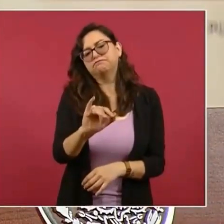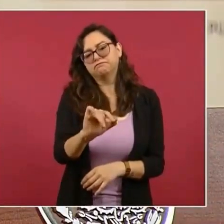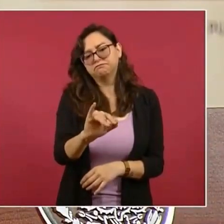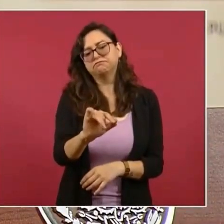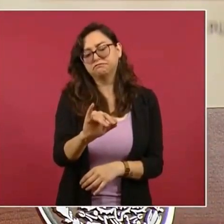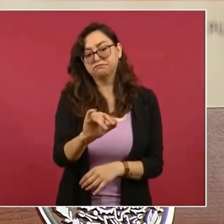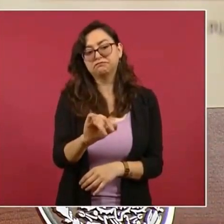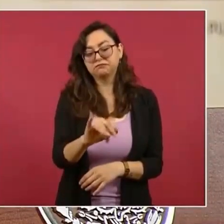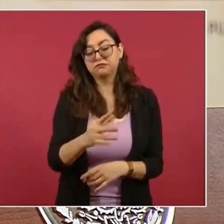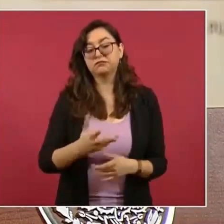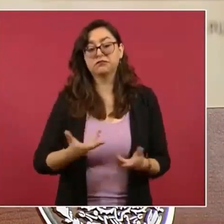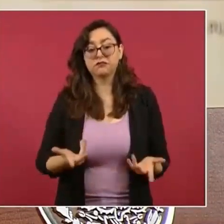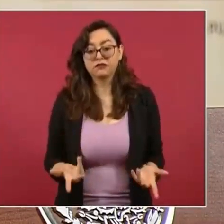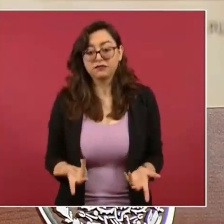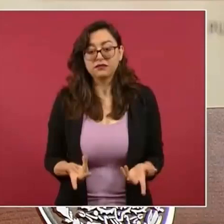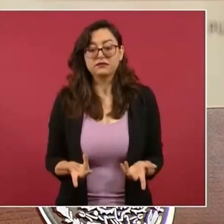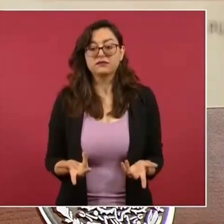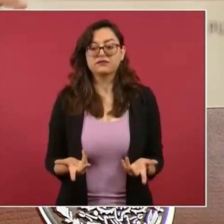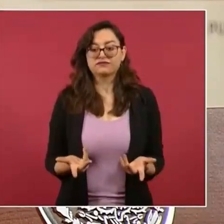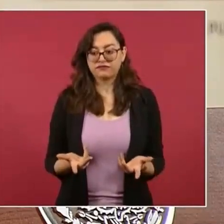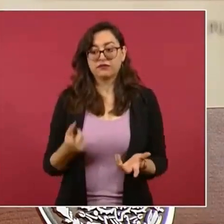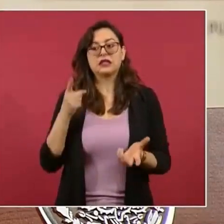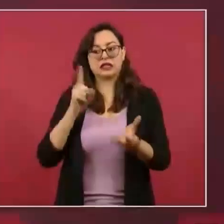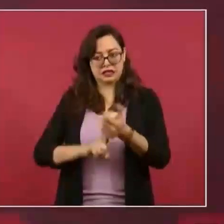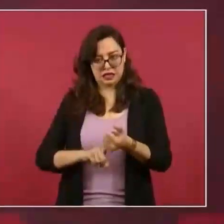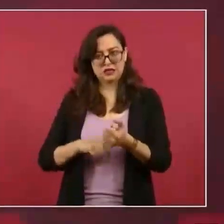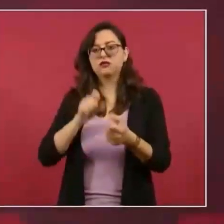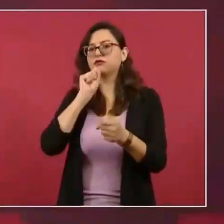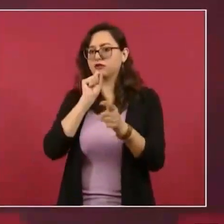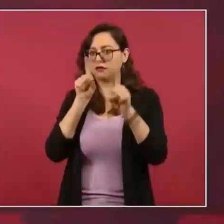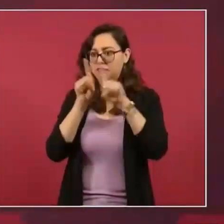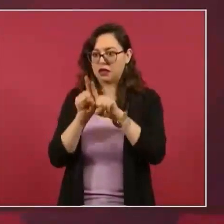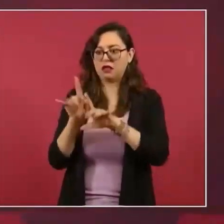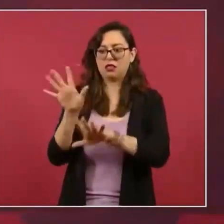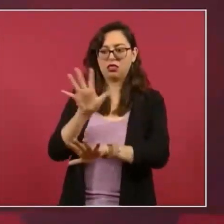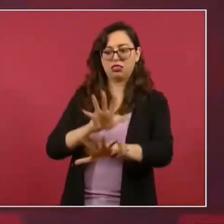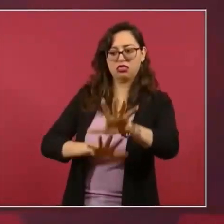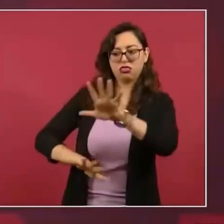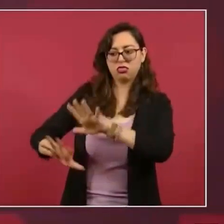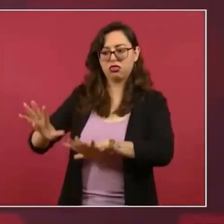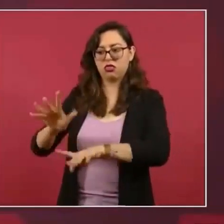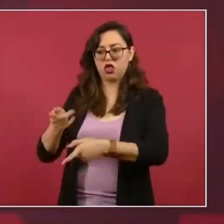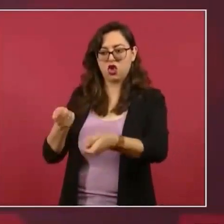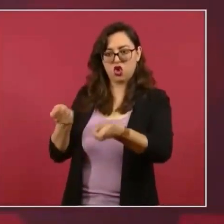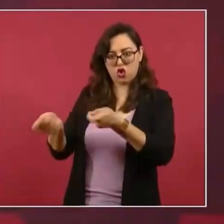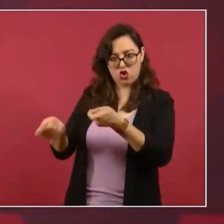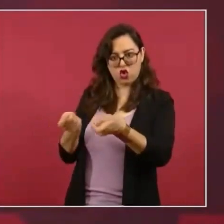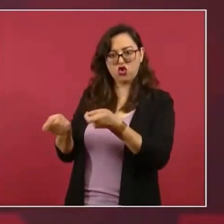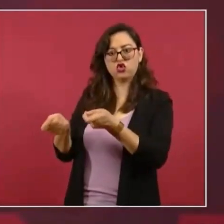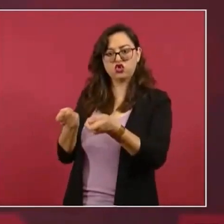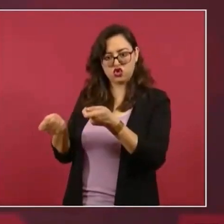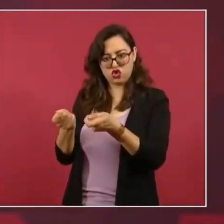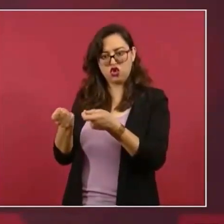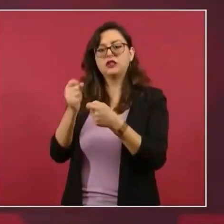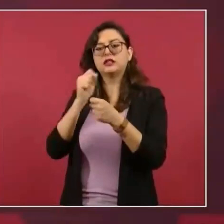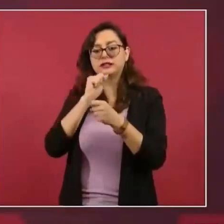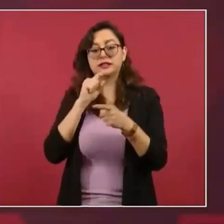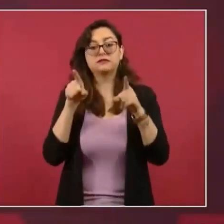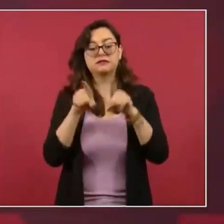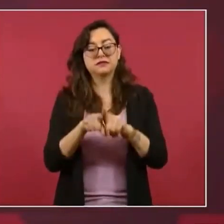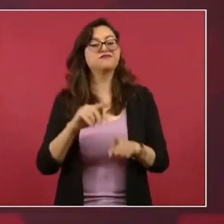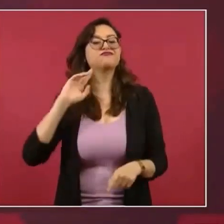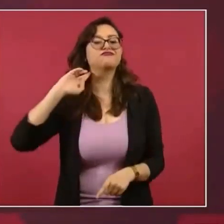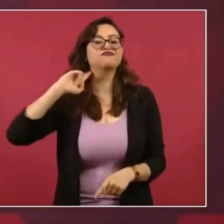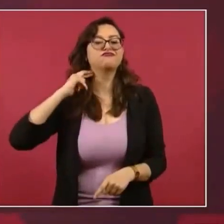todas las manipulaciones que también se dan de manejo de bots